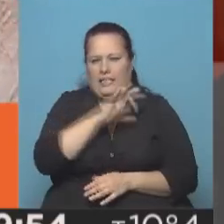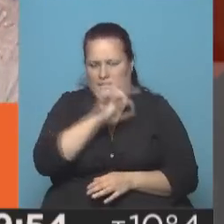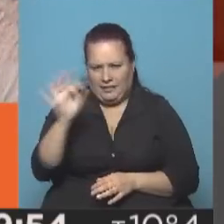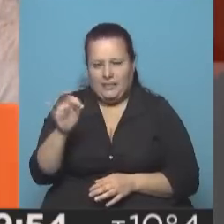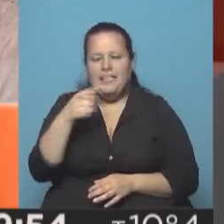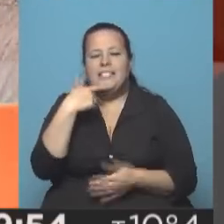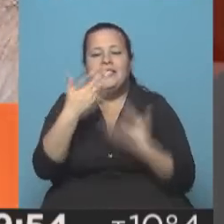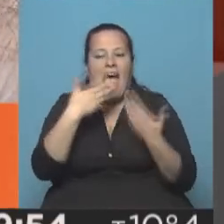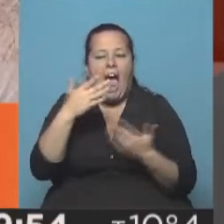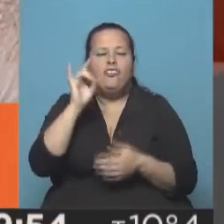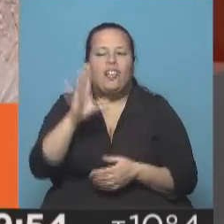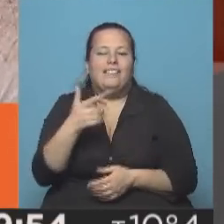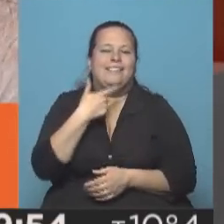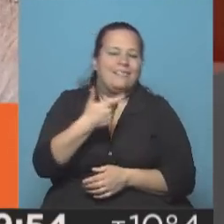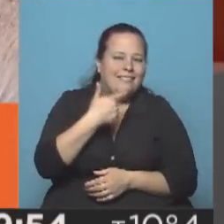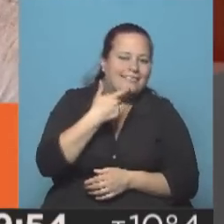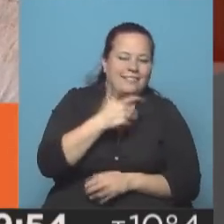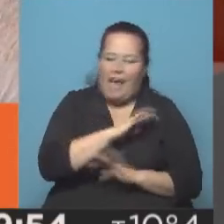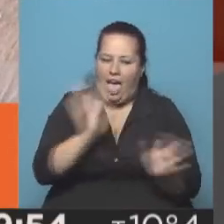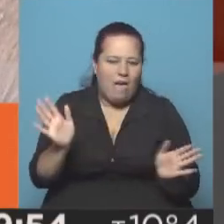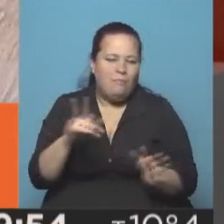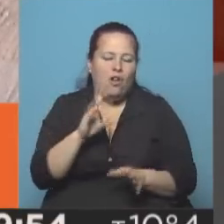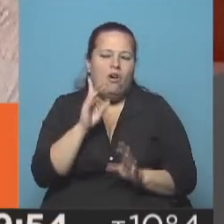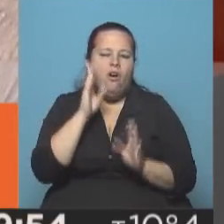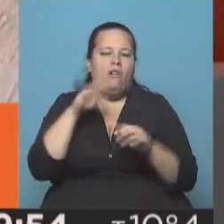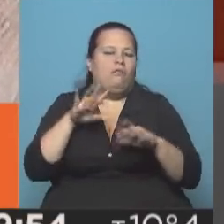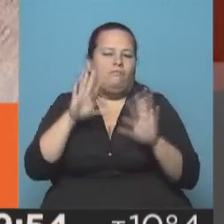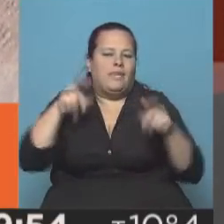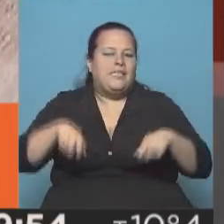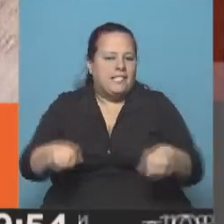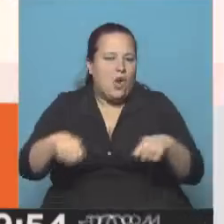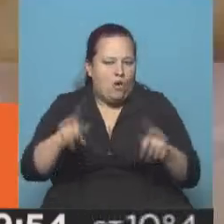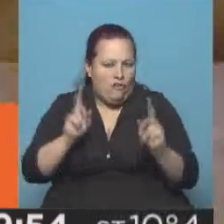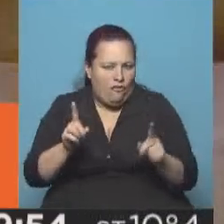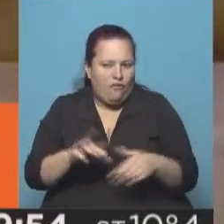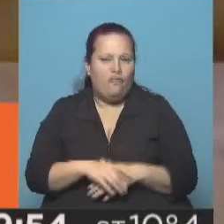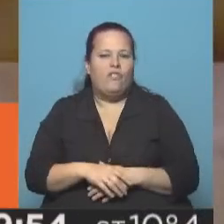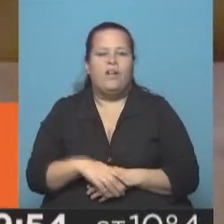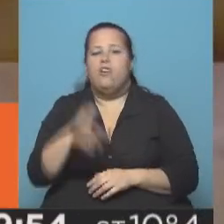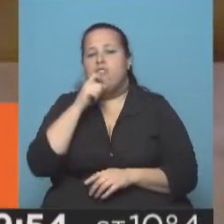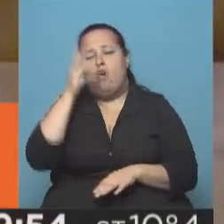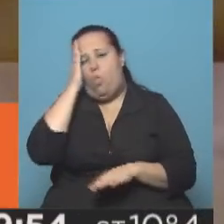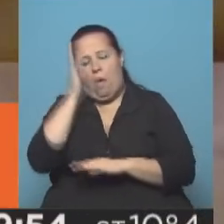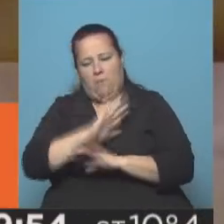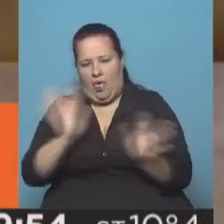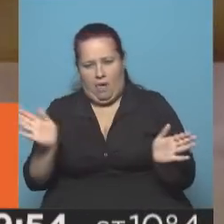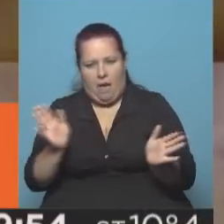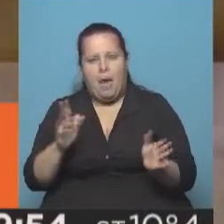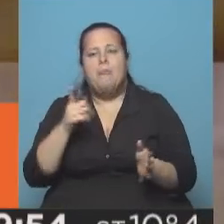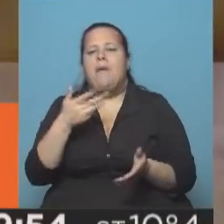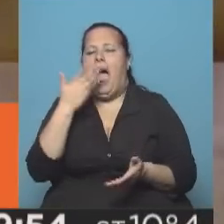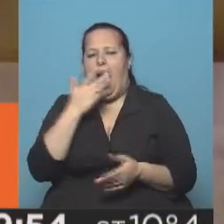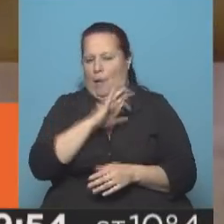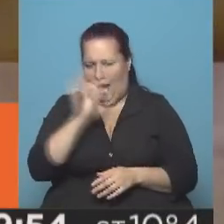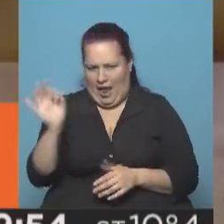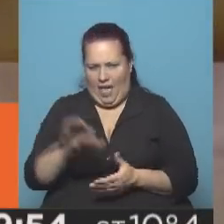Cuando vos le hablás solamente se ríe. Pero no, ella está en su silla de rueda y si no, acostado. Pero no, no habla